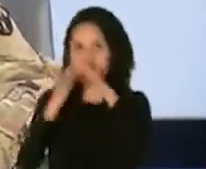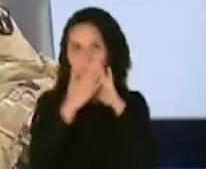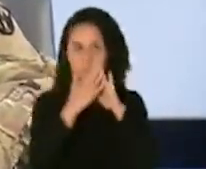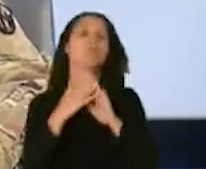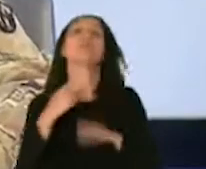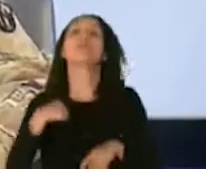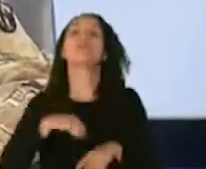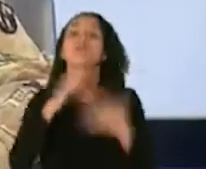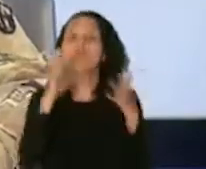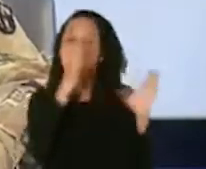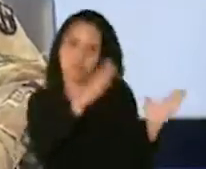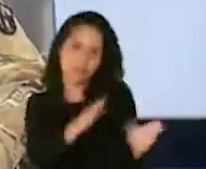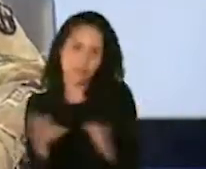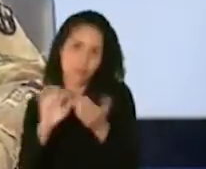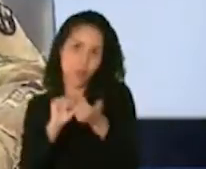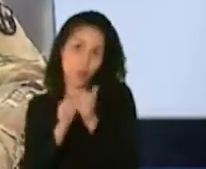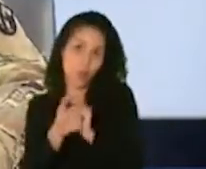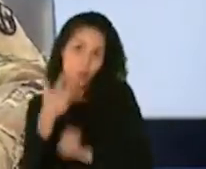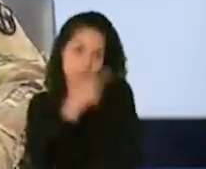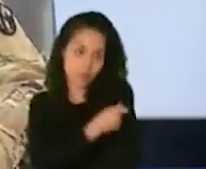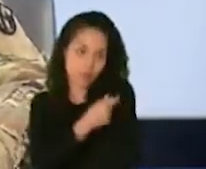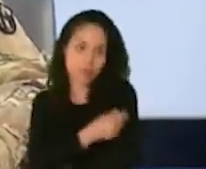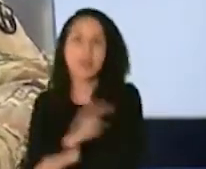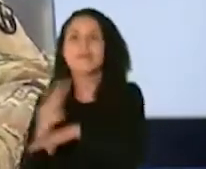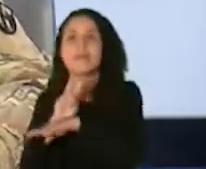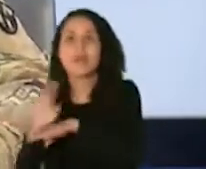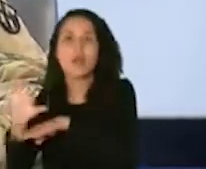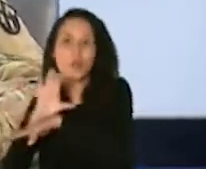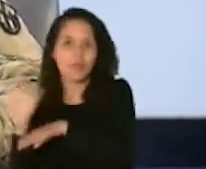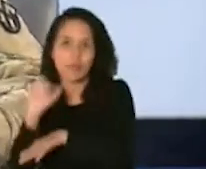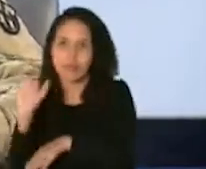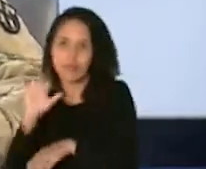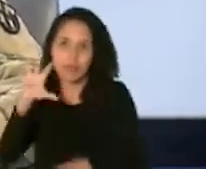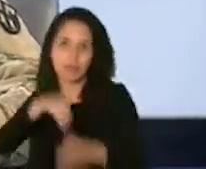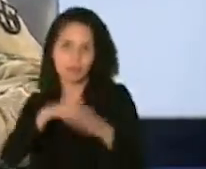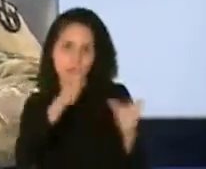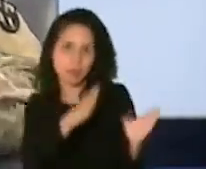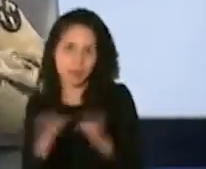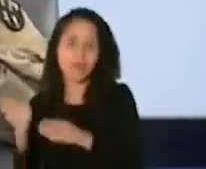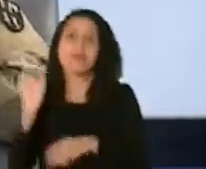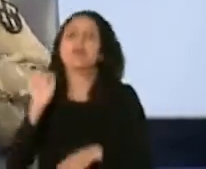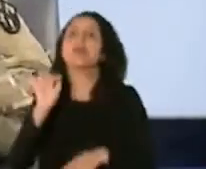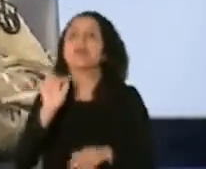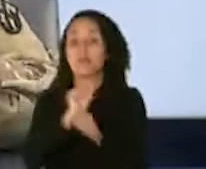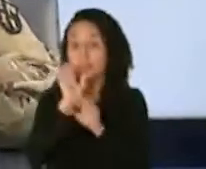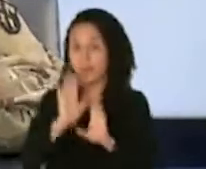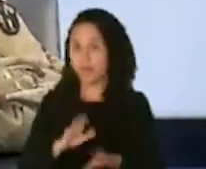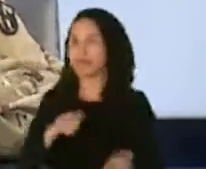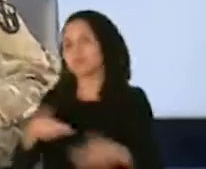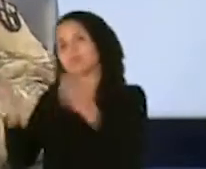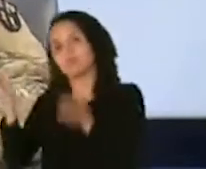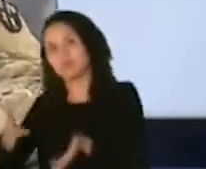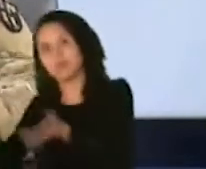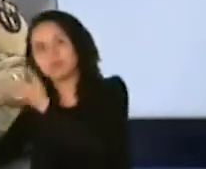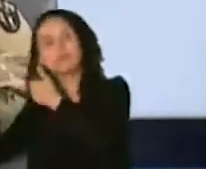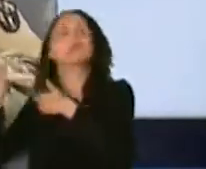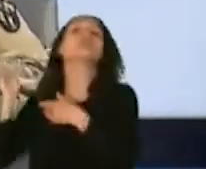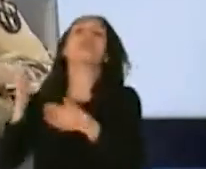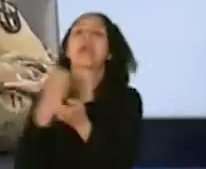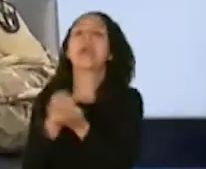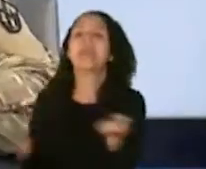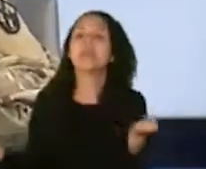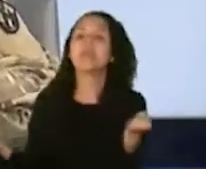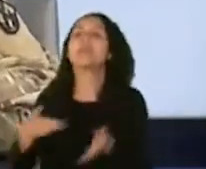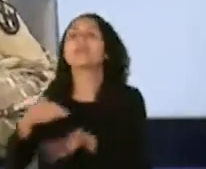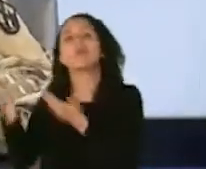desarrollando el plan cómo vamos a vacunar a Vieques y Culebra y ese personal pues hay que llevar todos los equipos. Vamos a